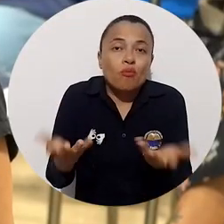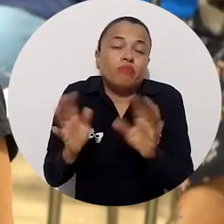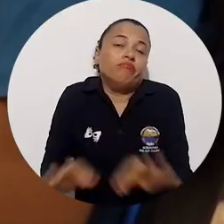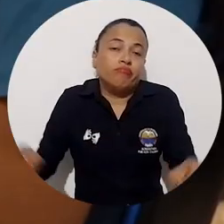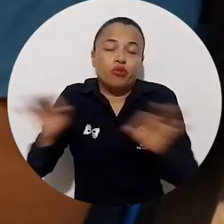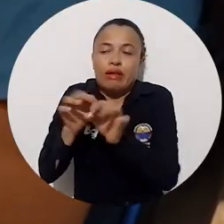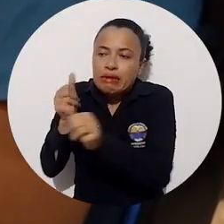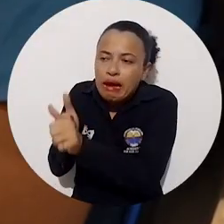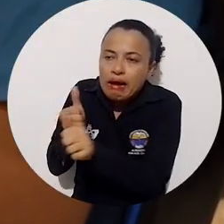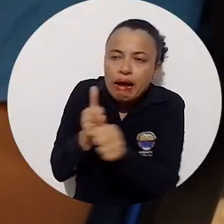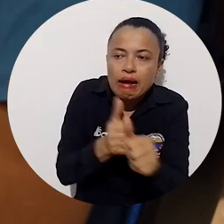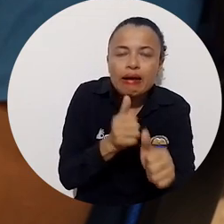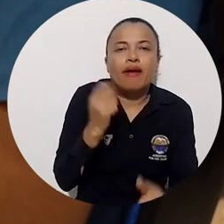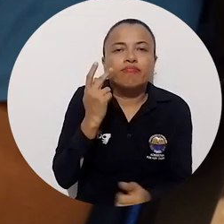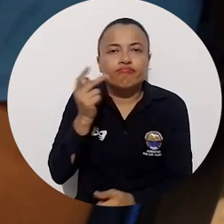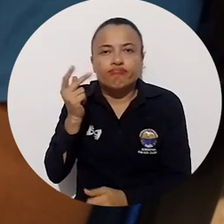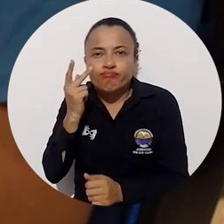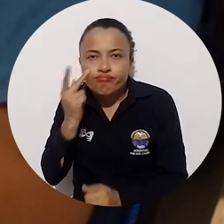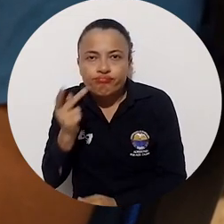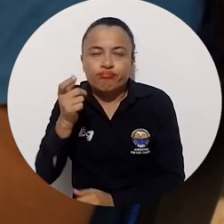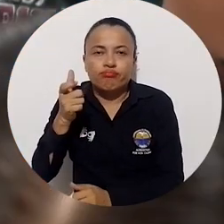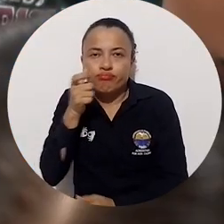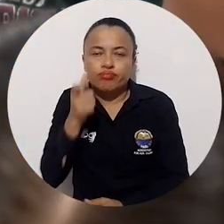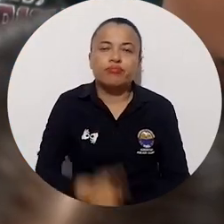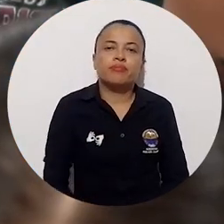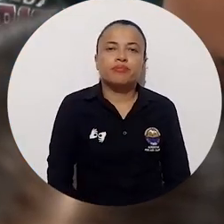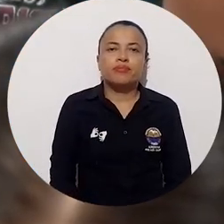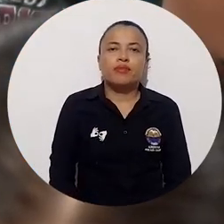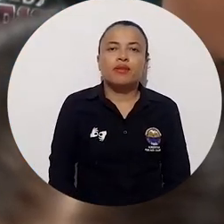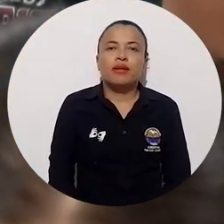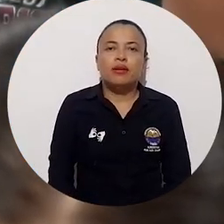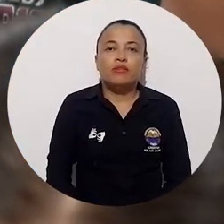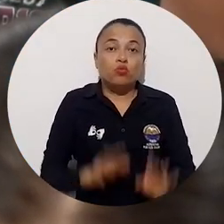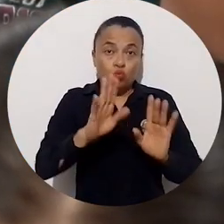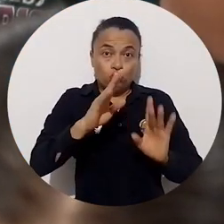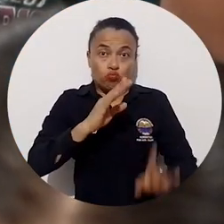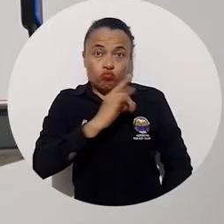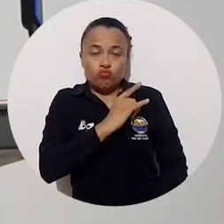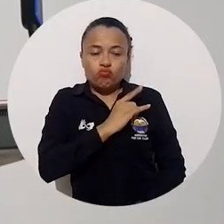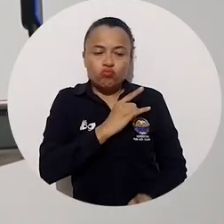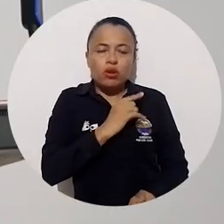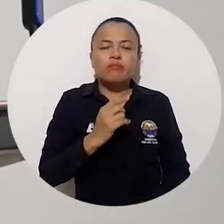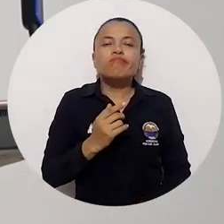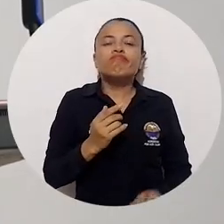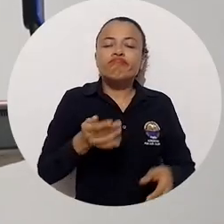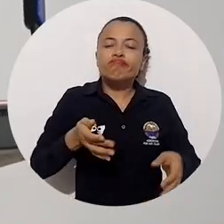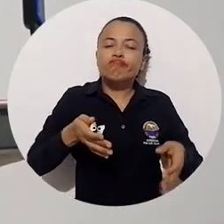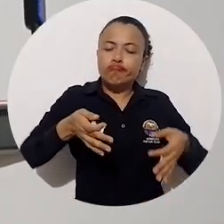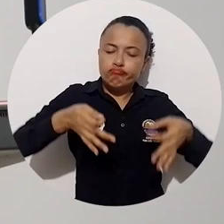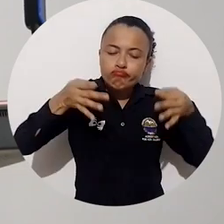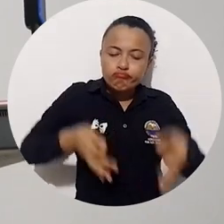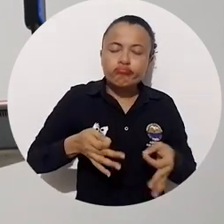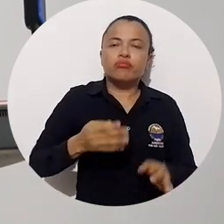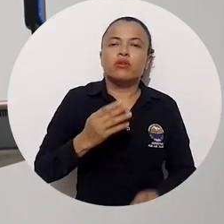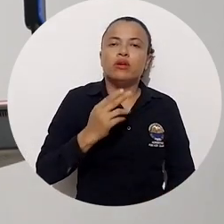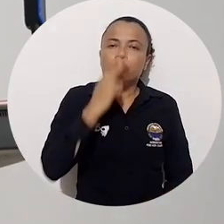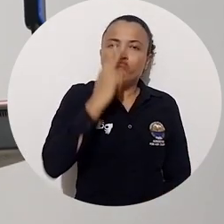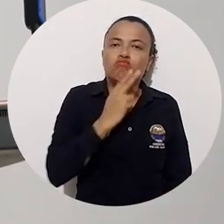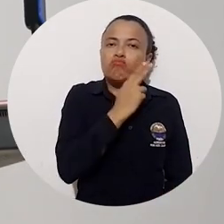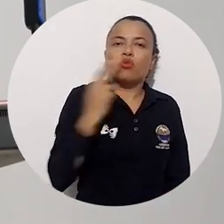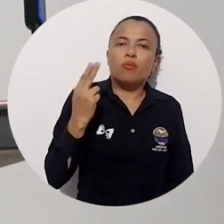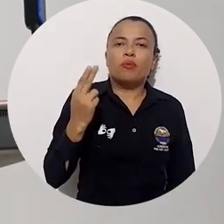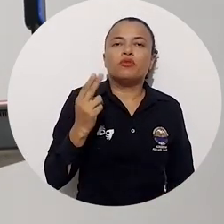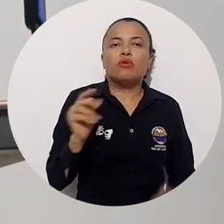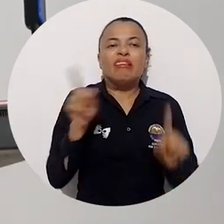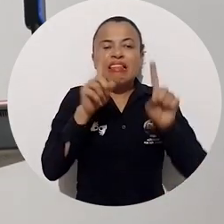es el impacto y el efecto que puede tener. La universidad está digamos dispuesta a comprometerse a que todo lo que